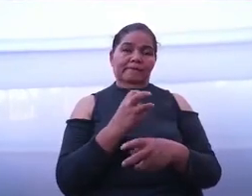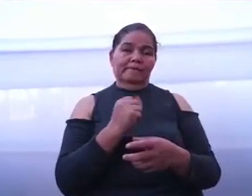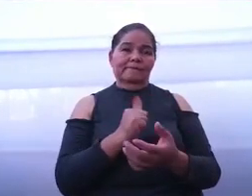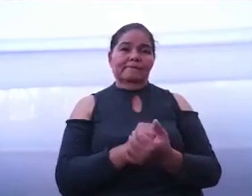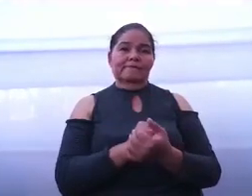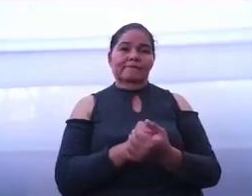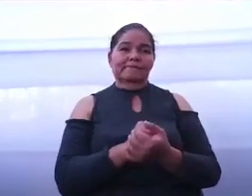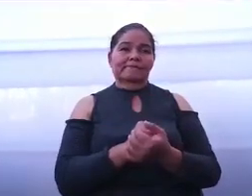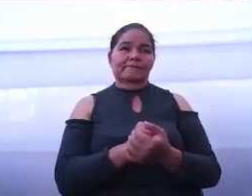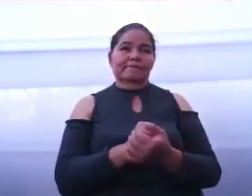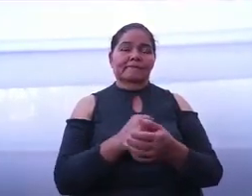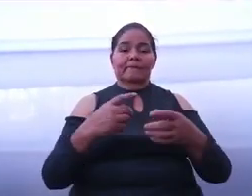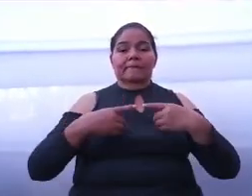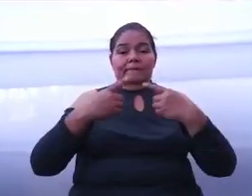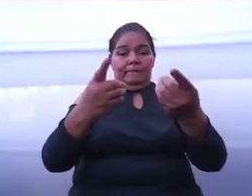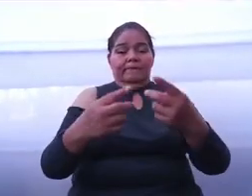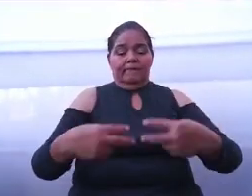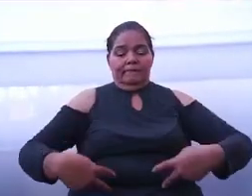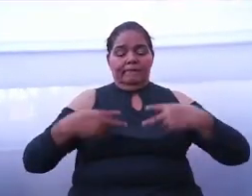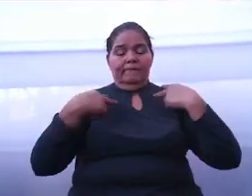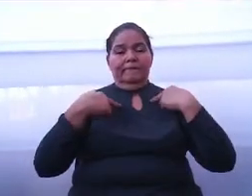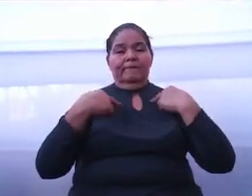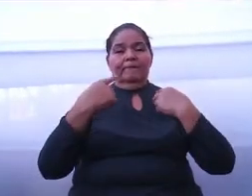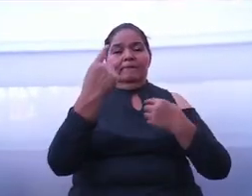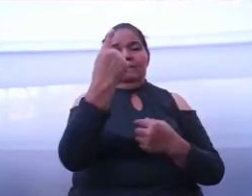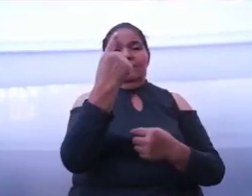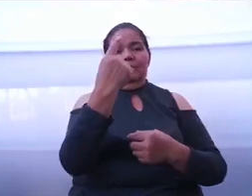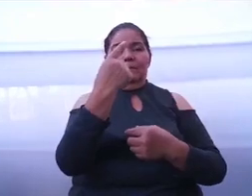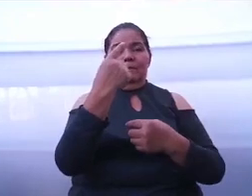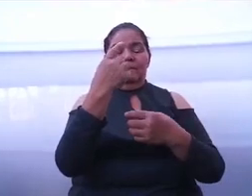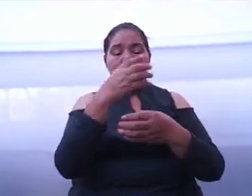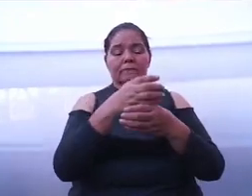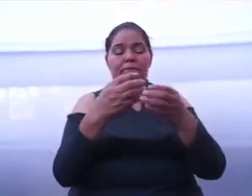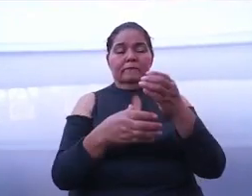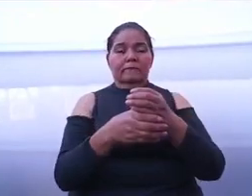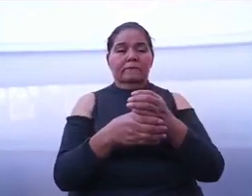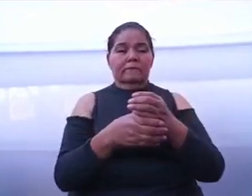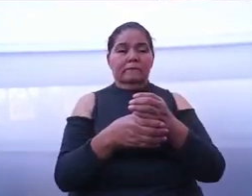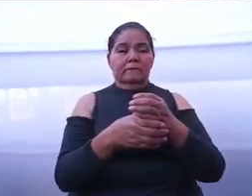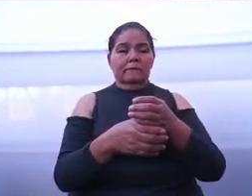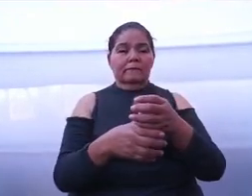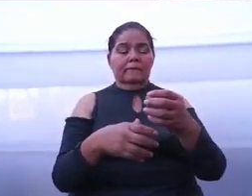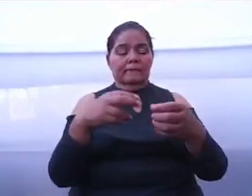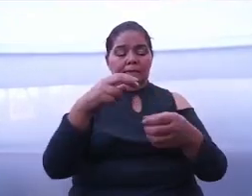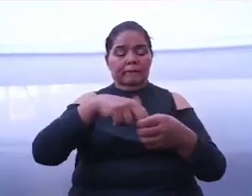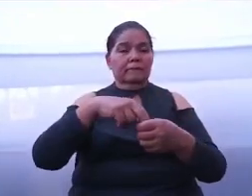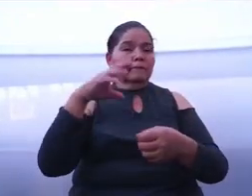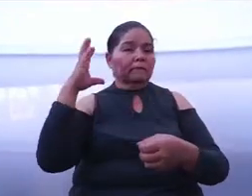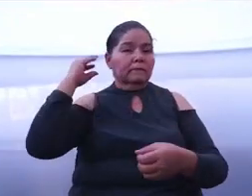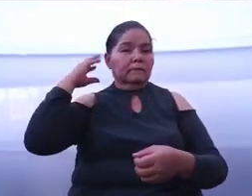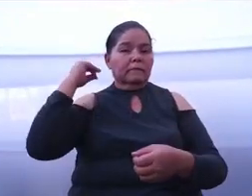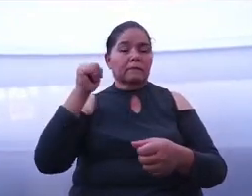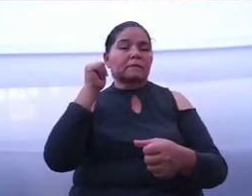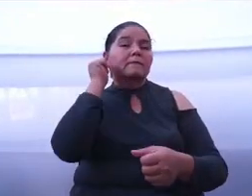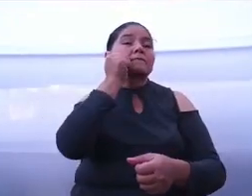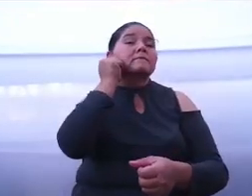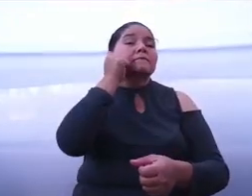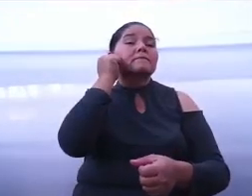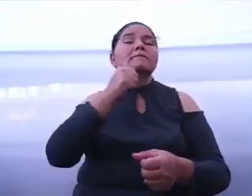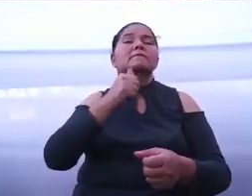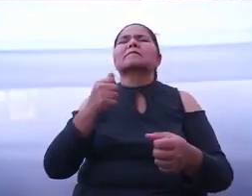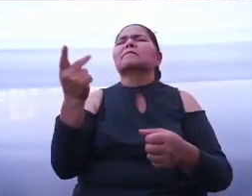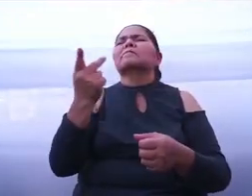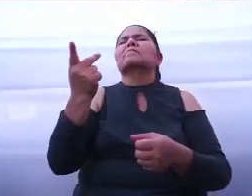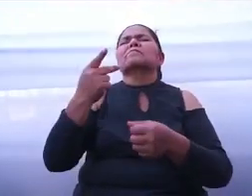dar vida a un proyecto basado en la escucha permanente de lo que la gente